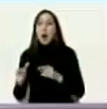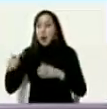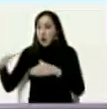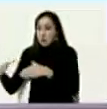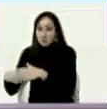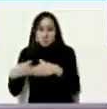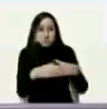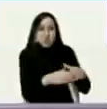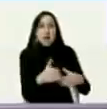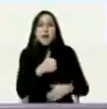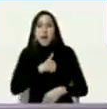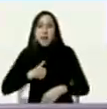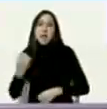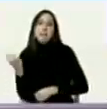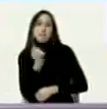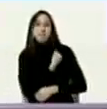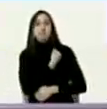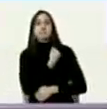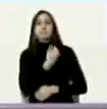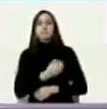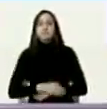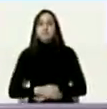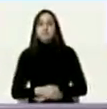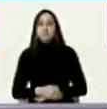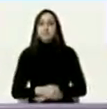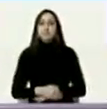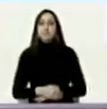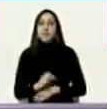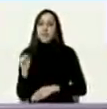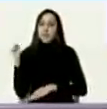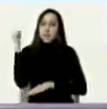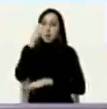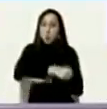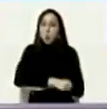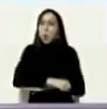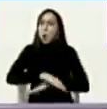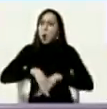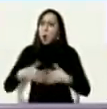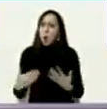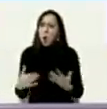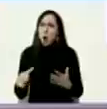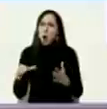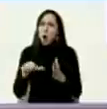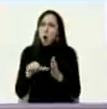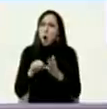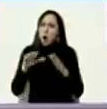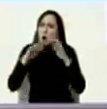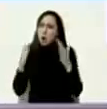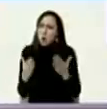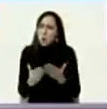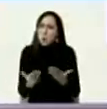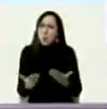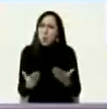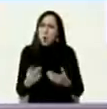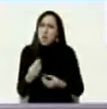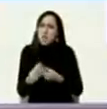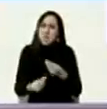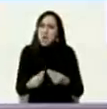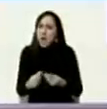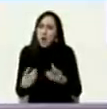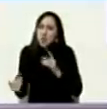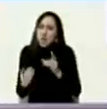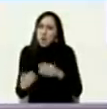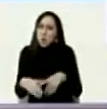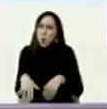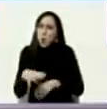y derrocar hay que ver donde en que parte del mundo sucede esto nos hemos